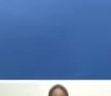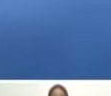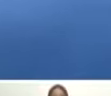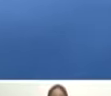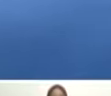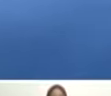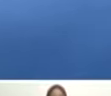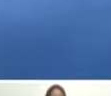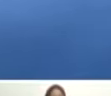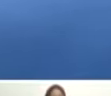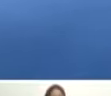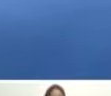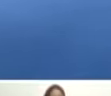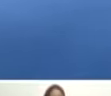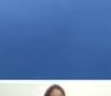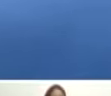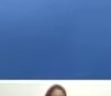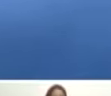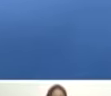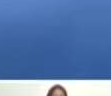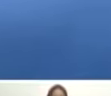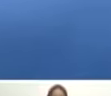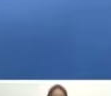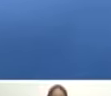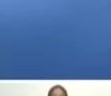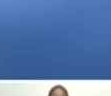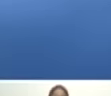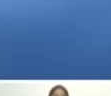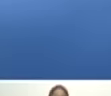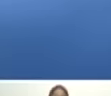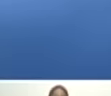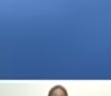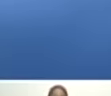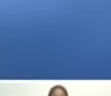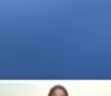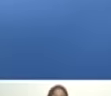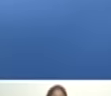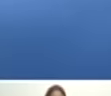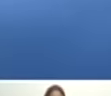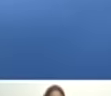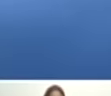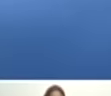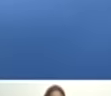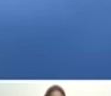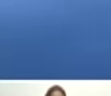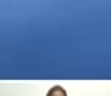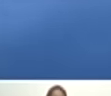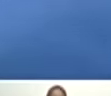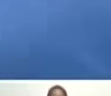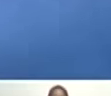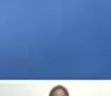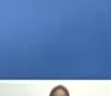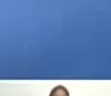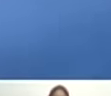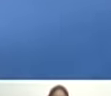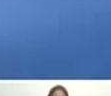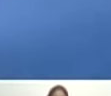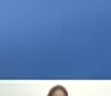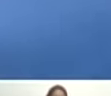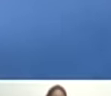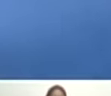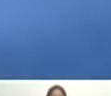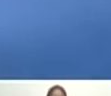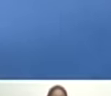base de misiones que asume una sola comunidad y aquí tenemos 14 consejos comunales 14